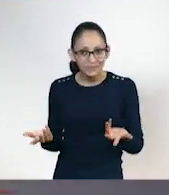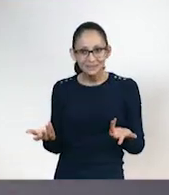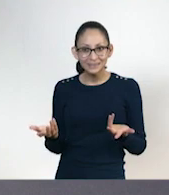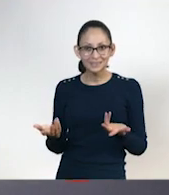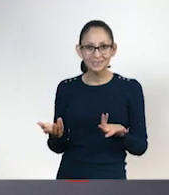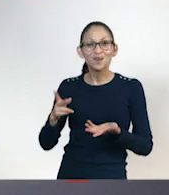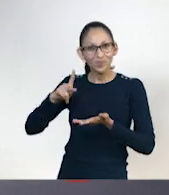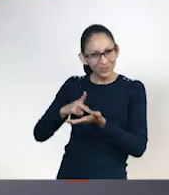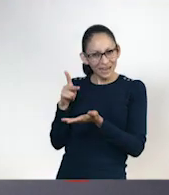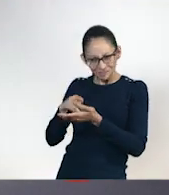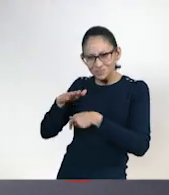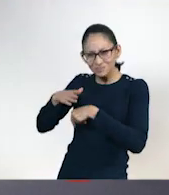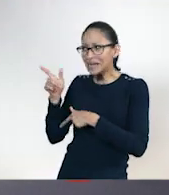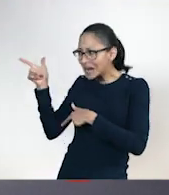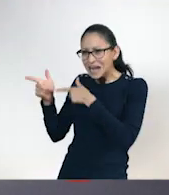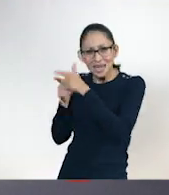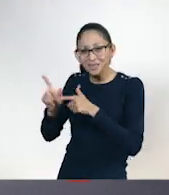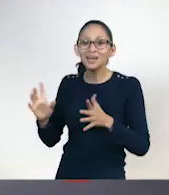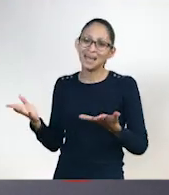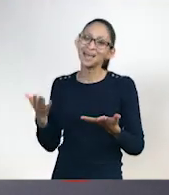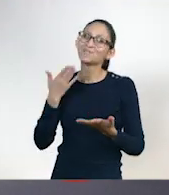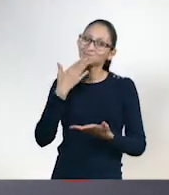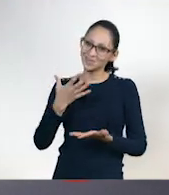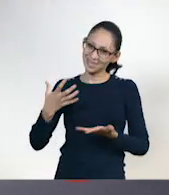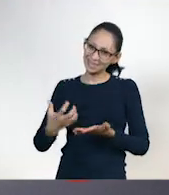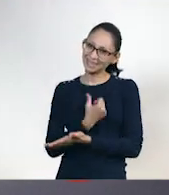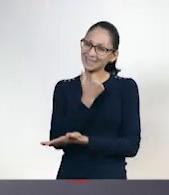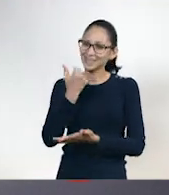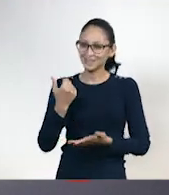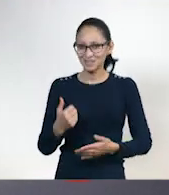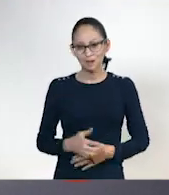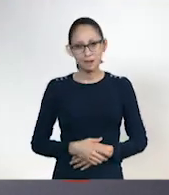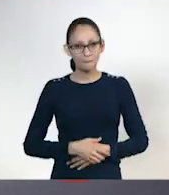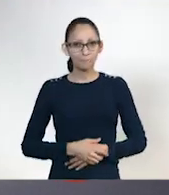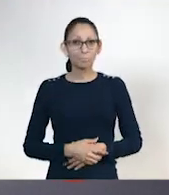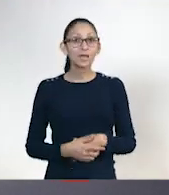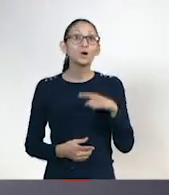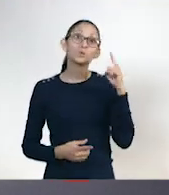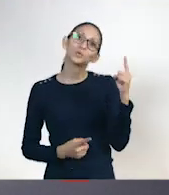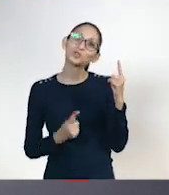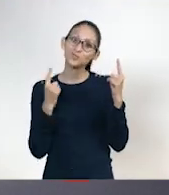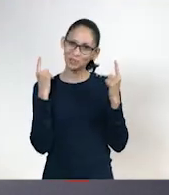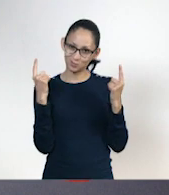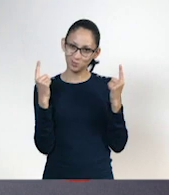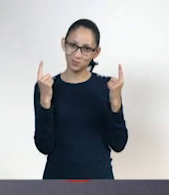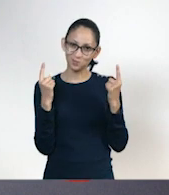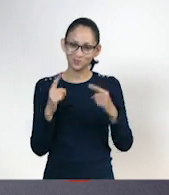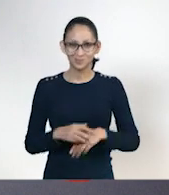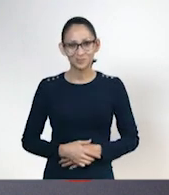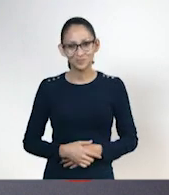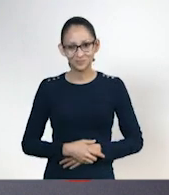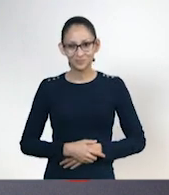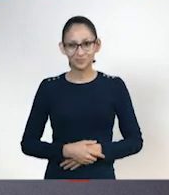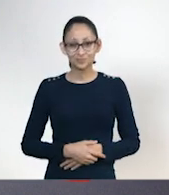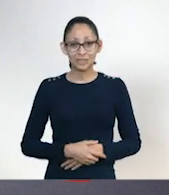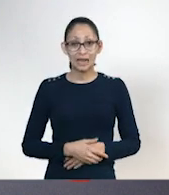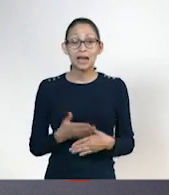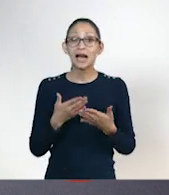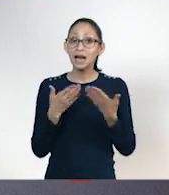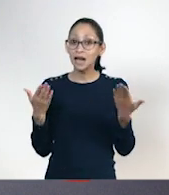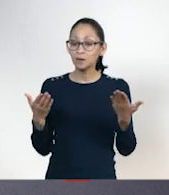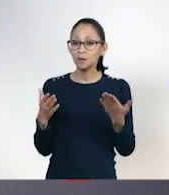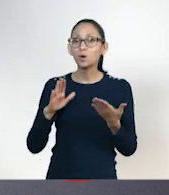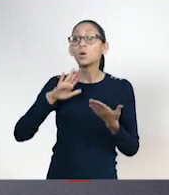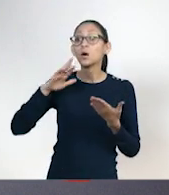Vamos, Alberto. Te veo muy lento. Muy bien, Alberto. está, maestro. Uno a uno. Vamos a guardar nuestros